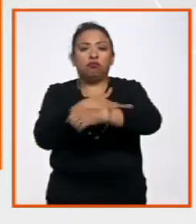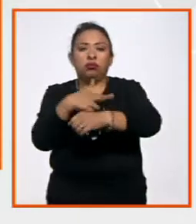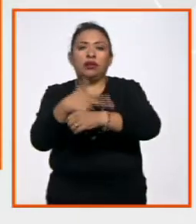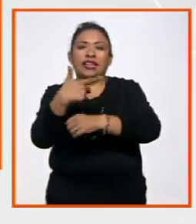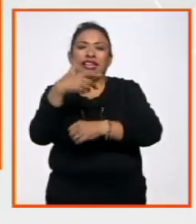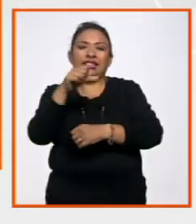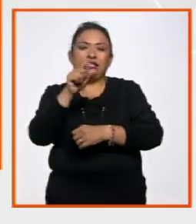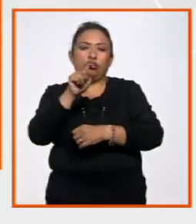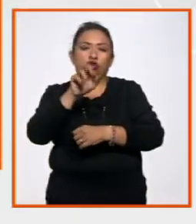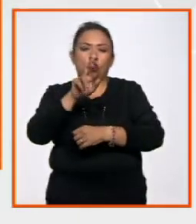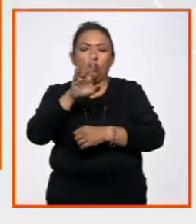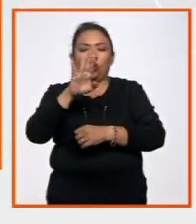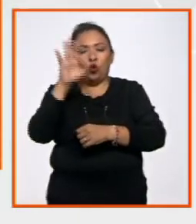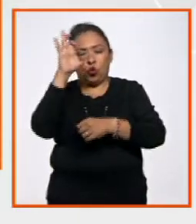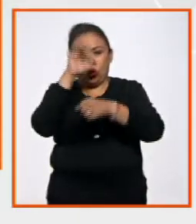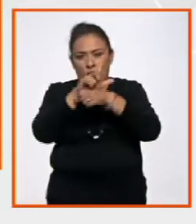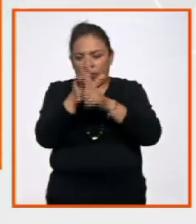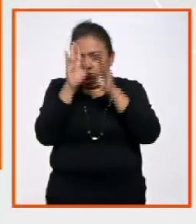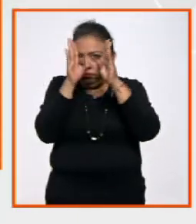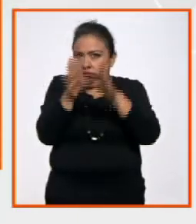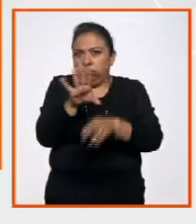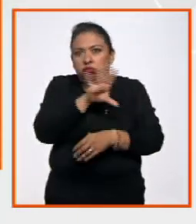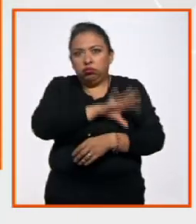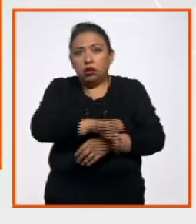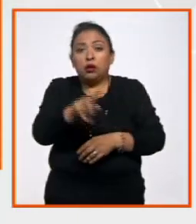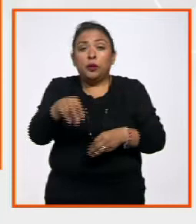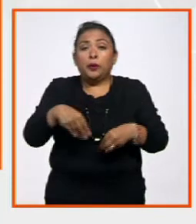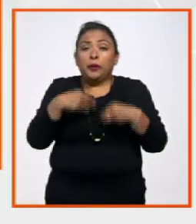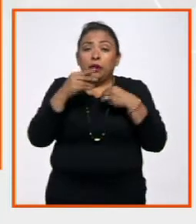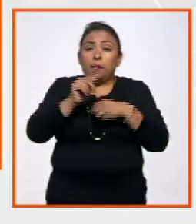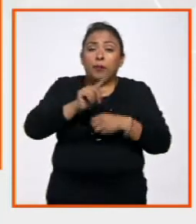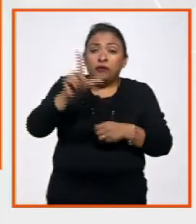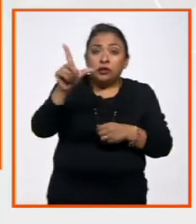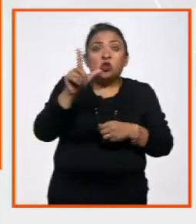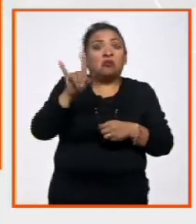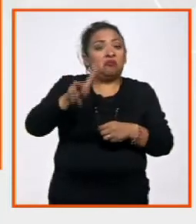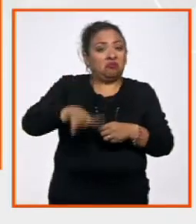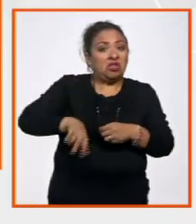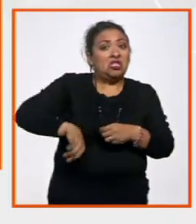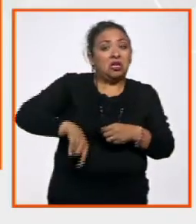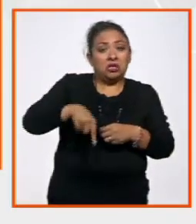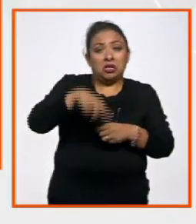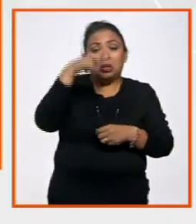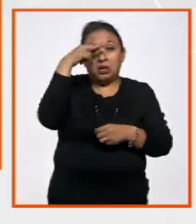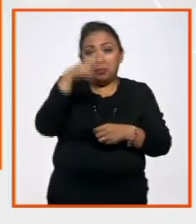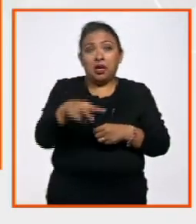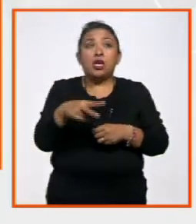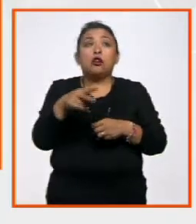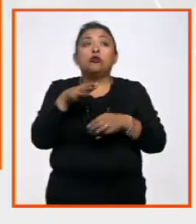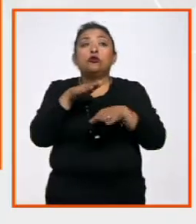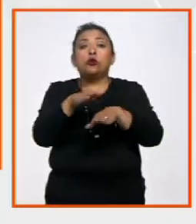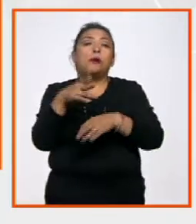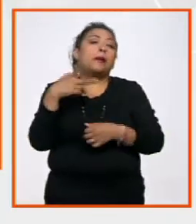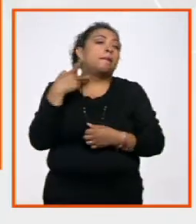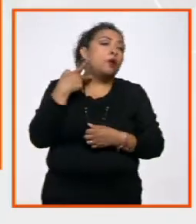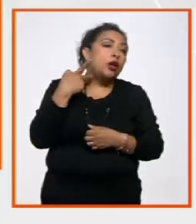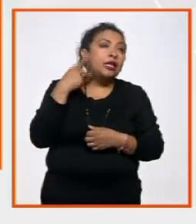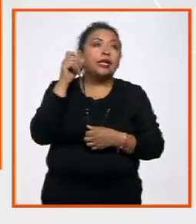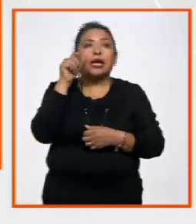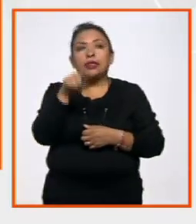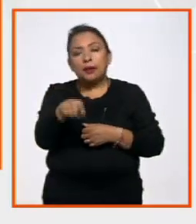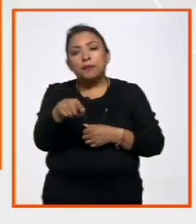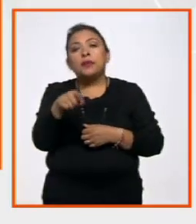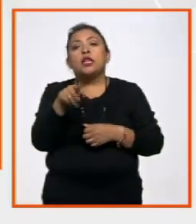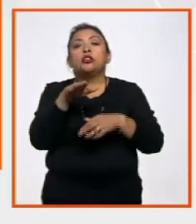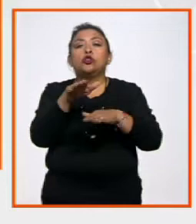cultural de vocación. Tuvo una vida profesional interesante en México en el ámbito político, también en el